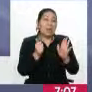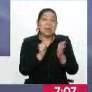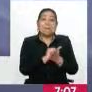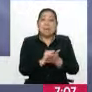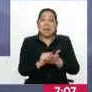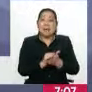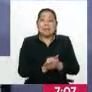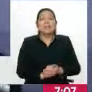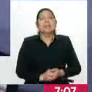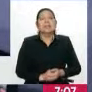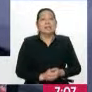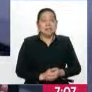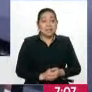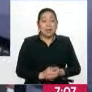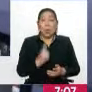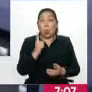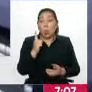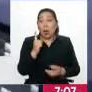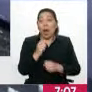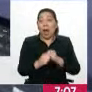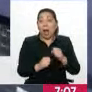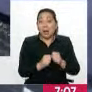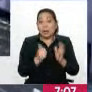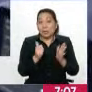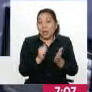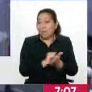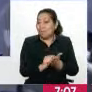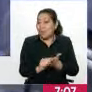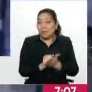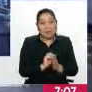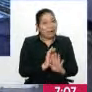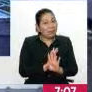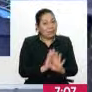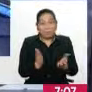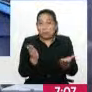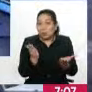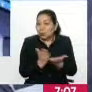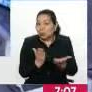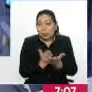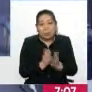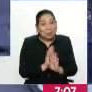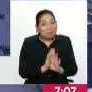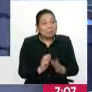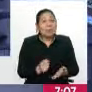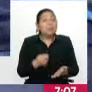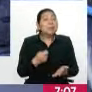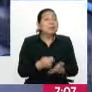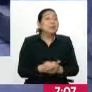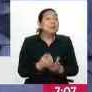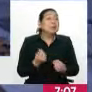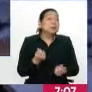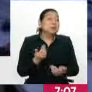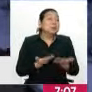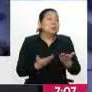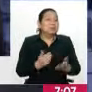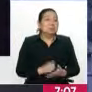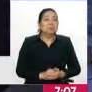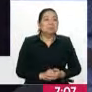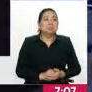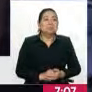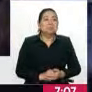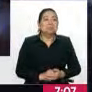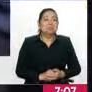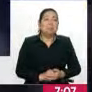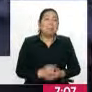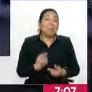meses. Año, seis meses. Año, seis meses. ¿Podemos hablar de remuneraciones? ¿Un rango? Bueno,